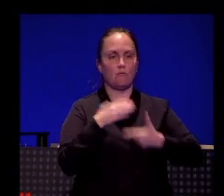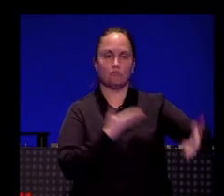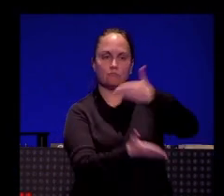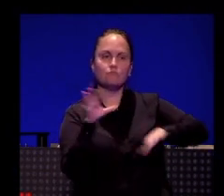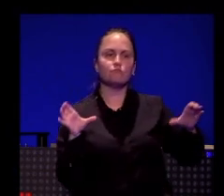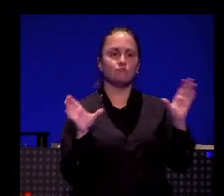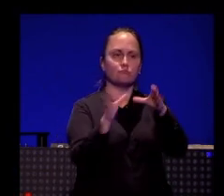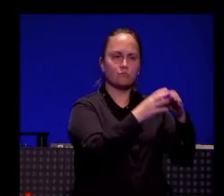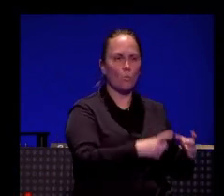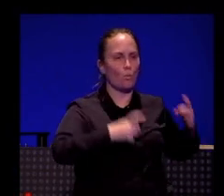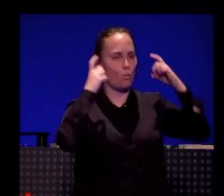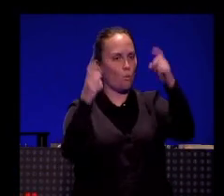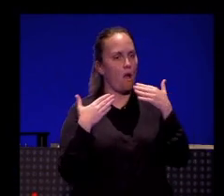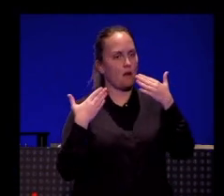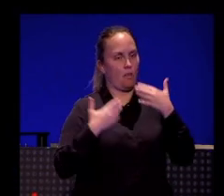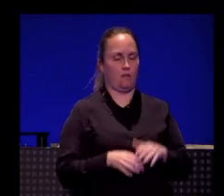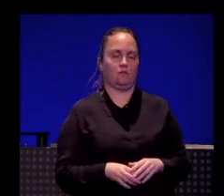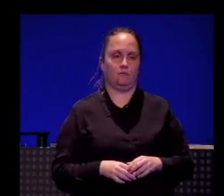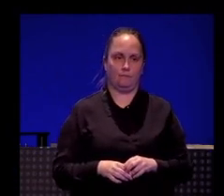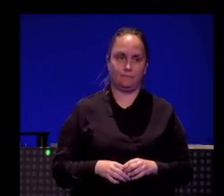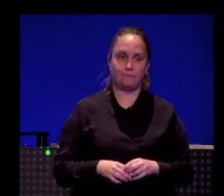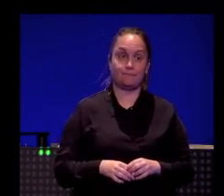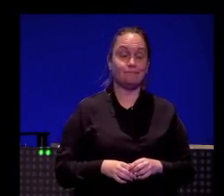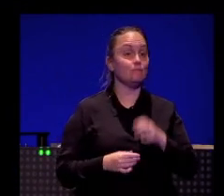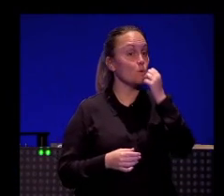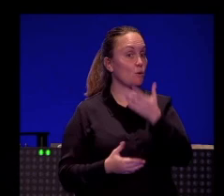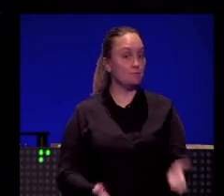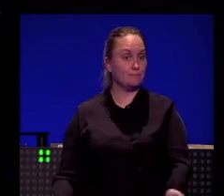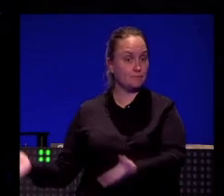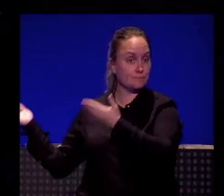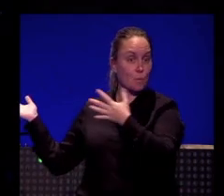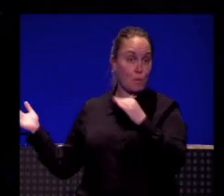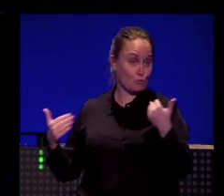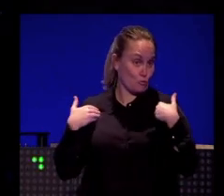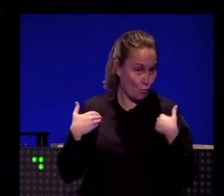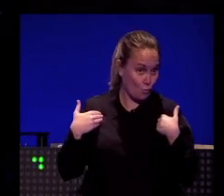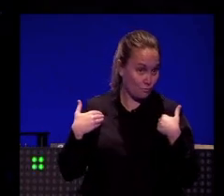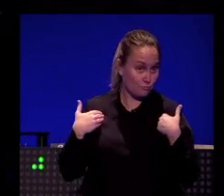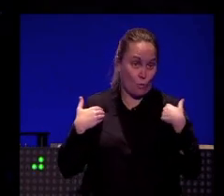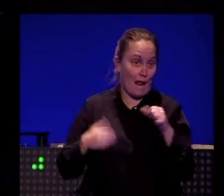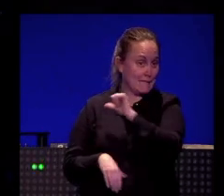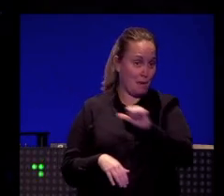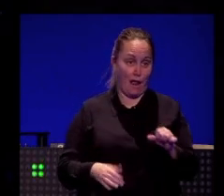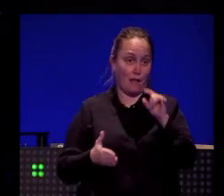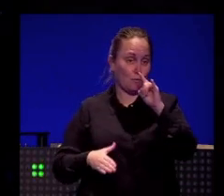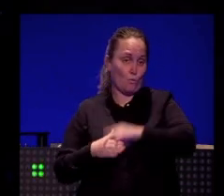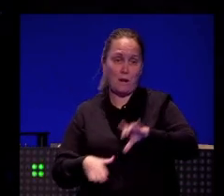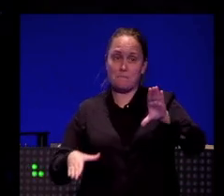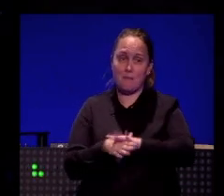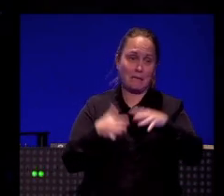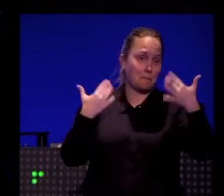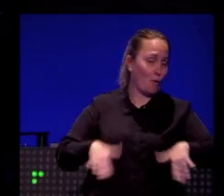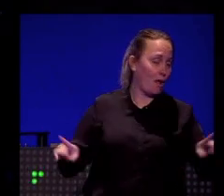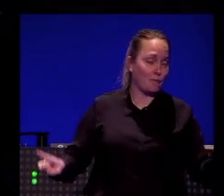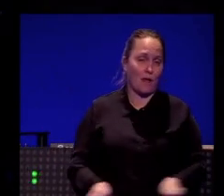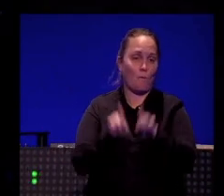mucho esfuerzo. Bueno, esta imagen podría ser yo cualquier día de la semana cuando llego a trabajar y me encuentro